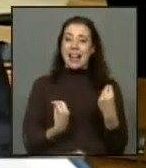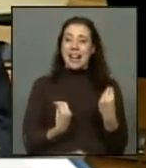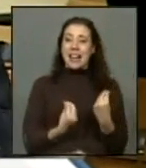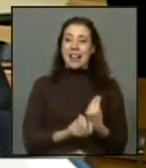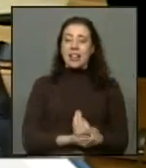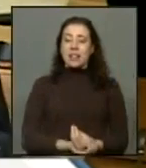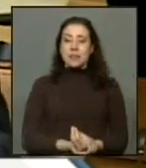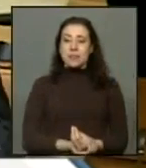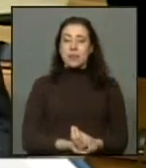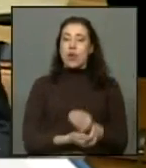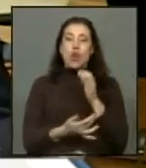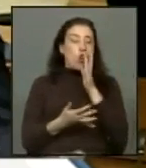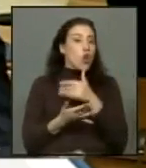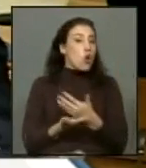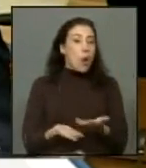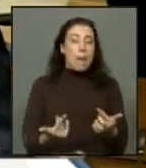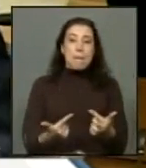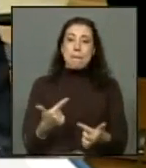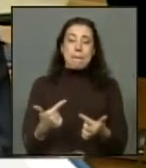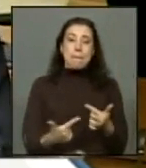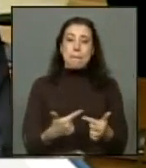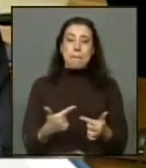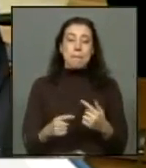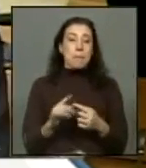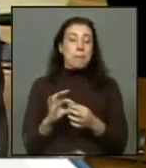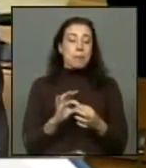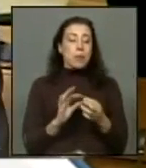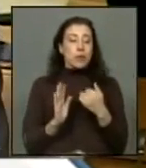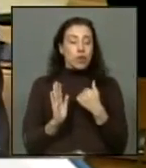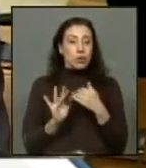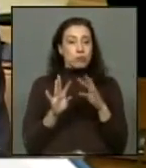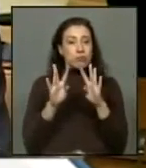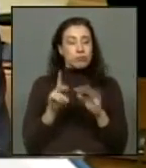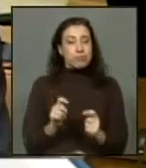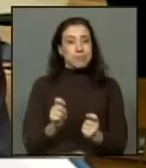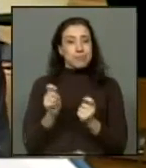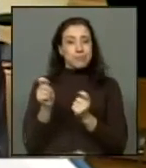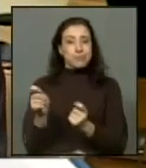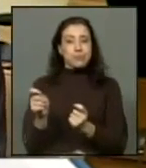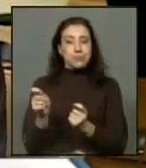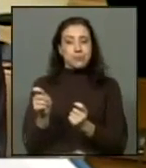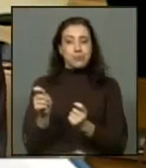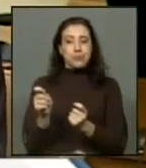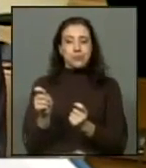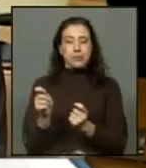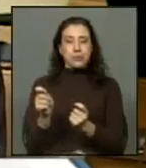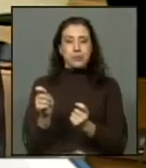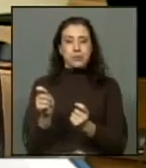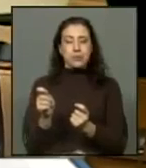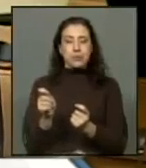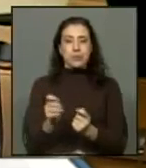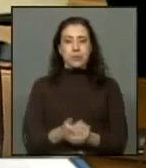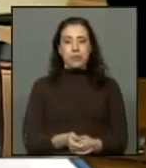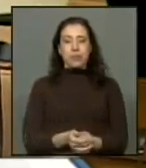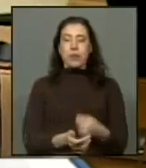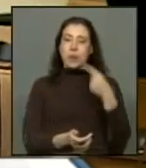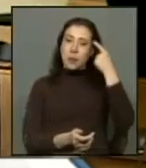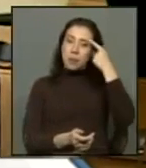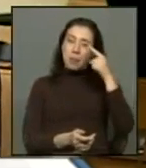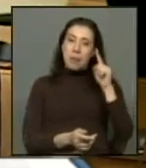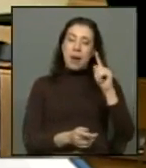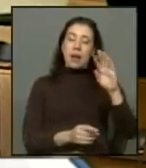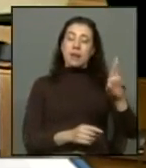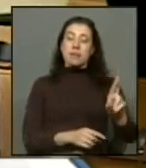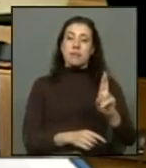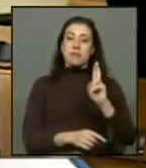Sin embargo, no hay una política, señora Presidenta. Por eso es estoy enviando este oficio para que se remitan